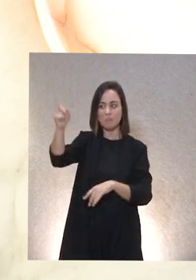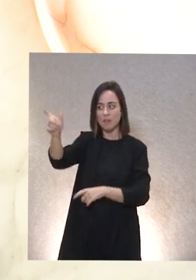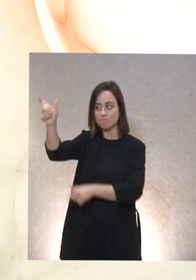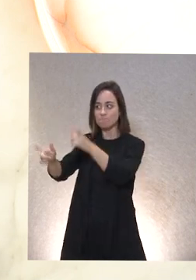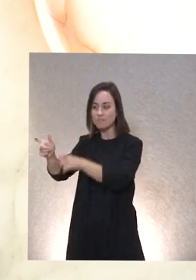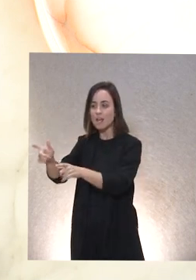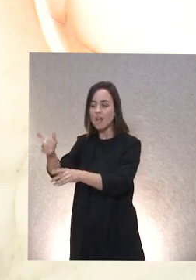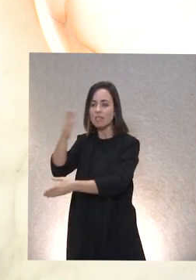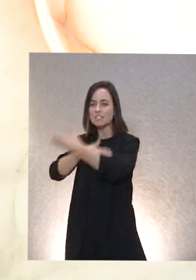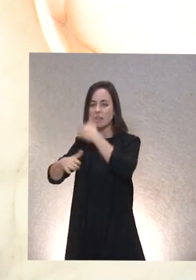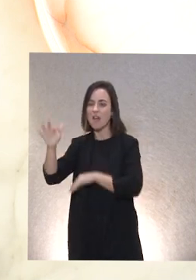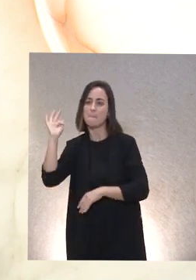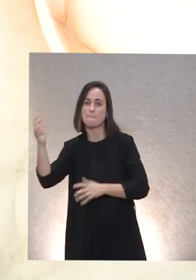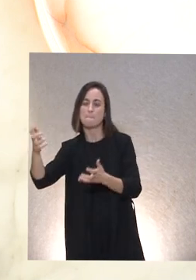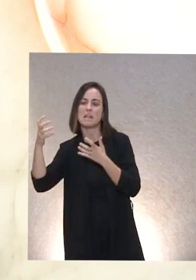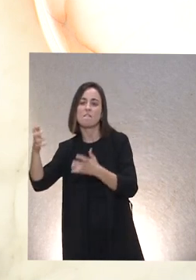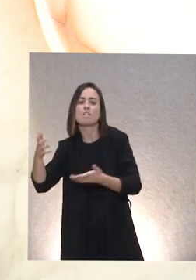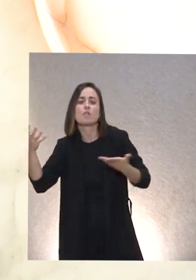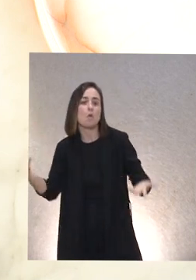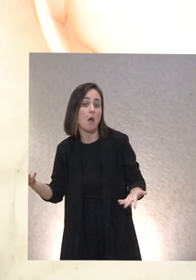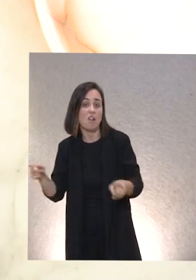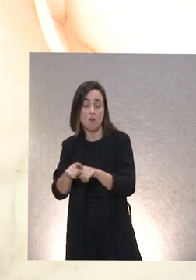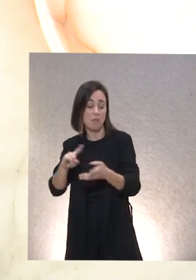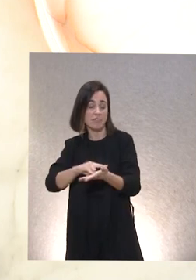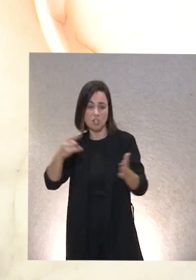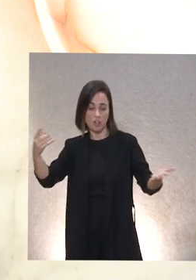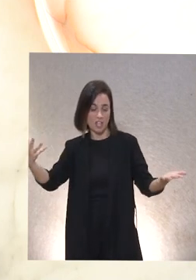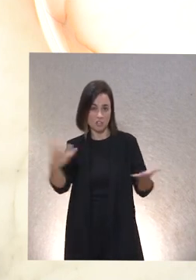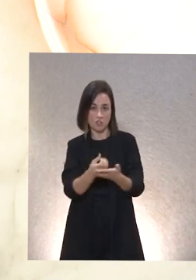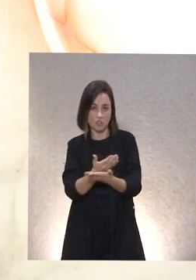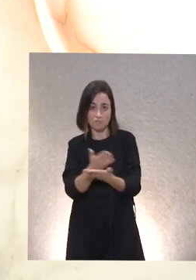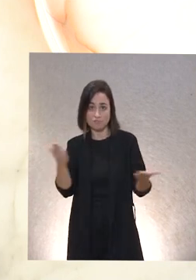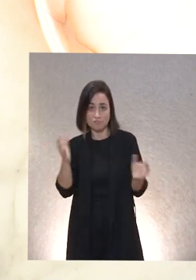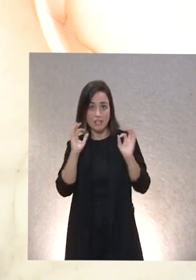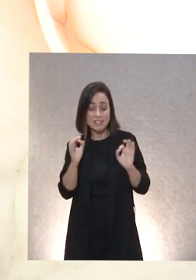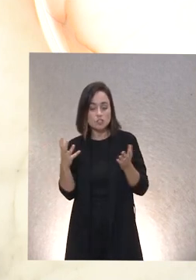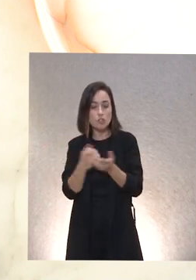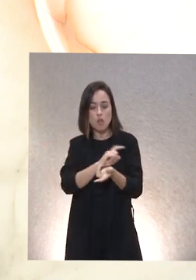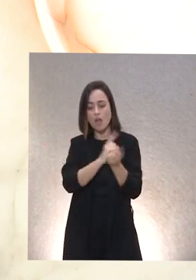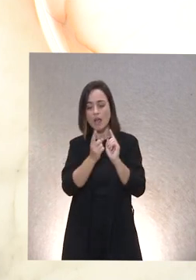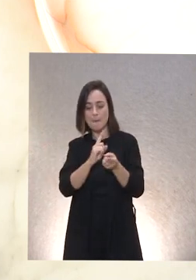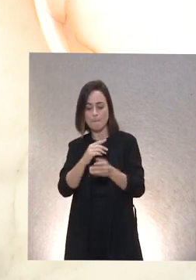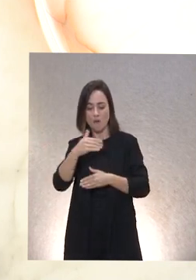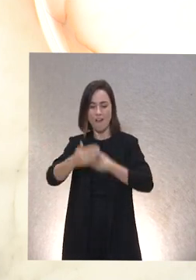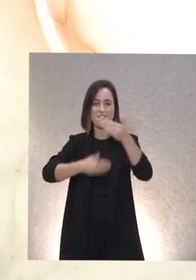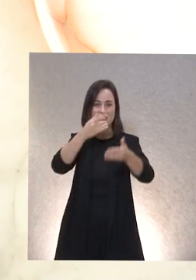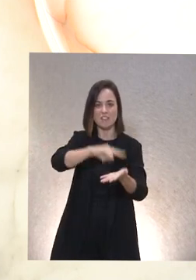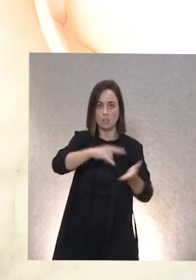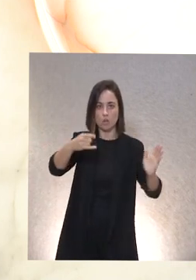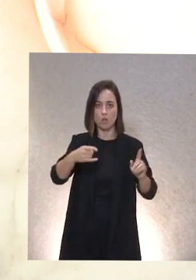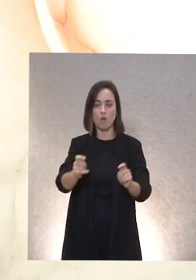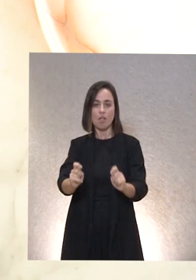beneficios que puede traer como toda la tecnología todos los cambios tecnológicos han producido un beneficio pero pueden